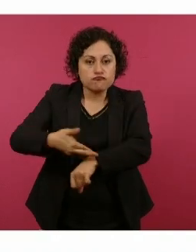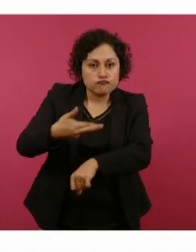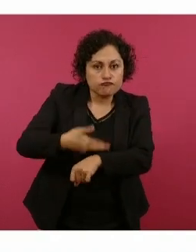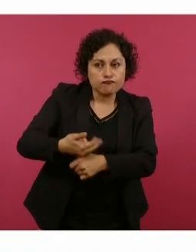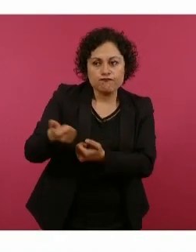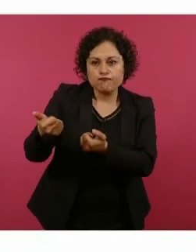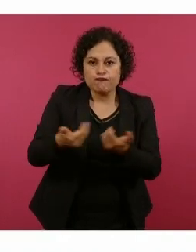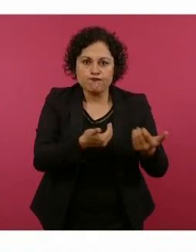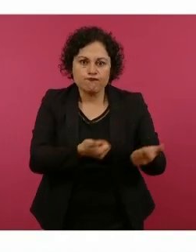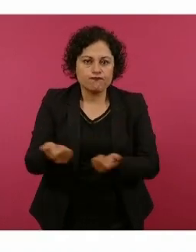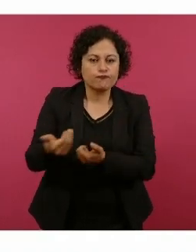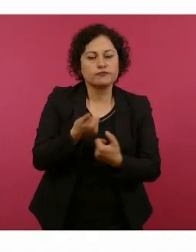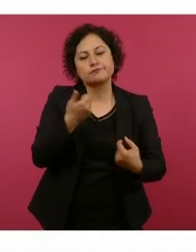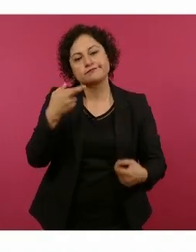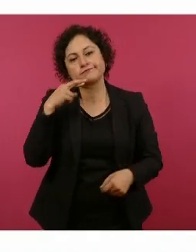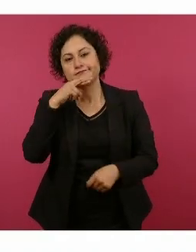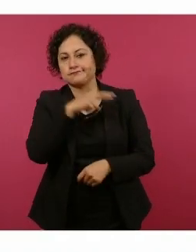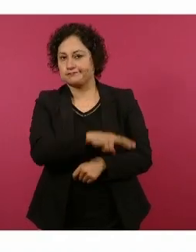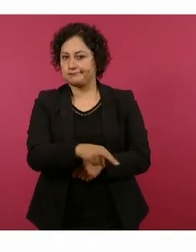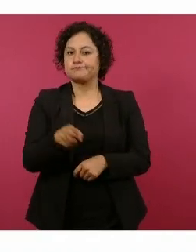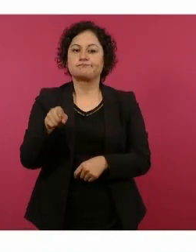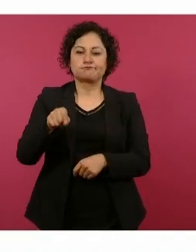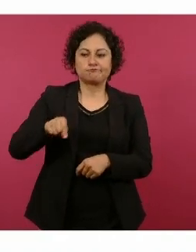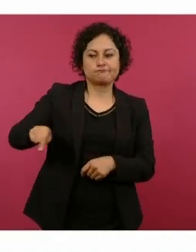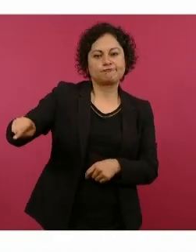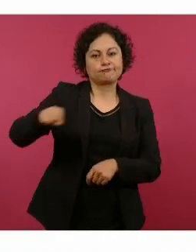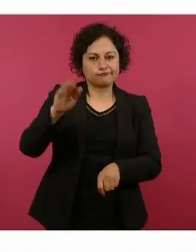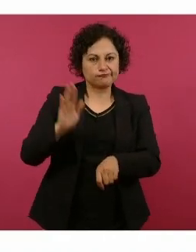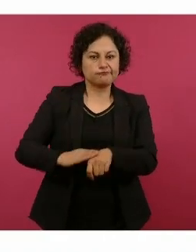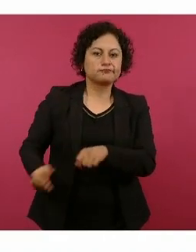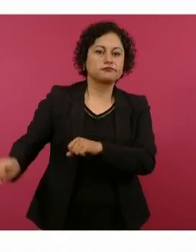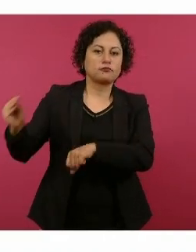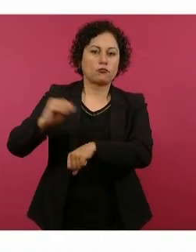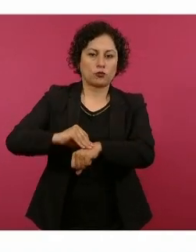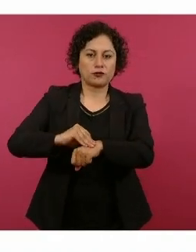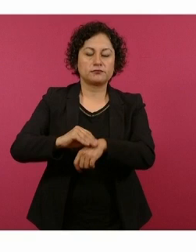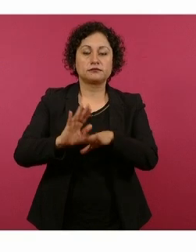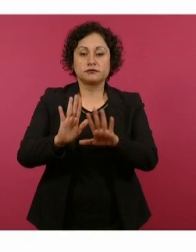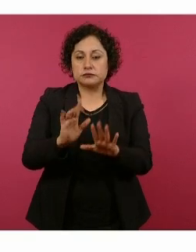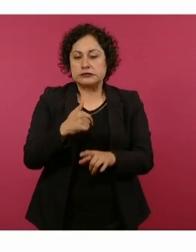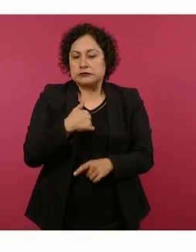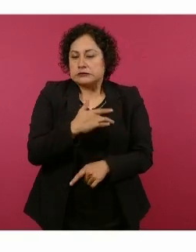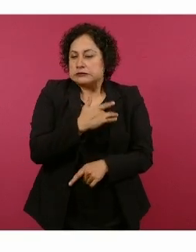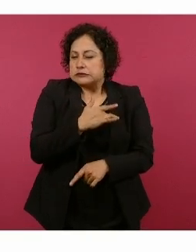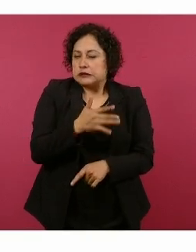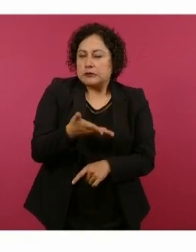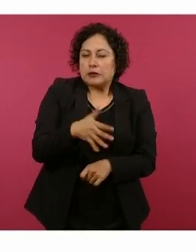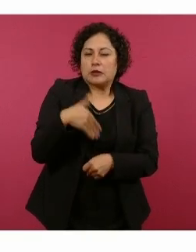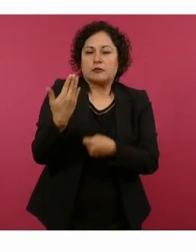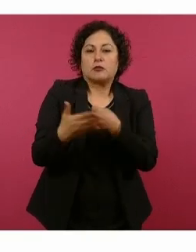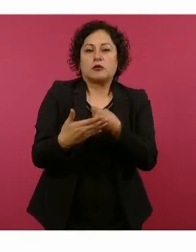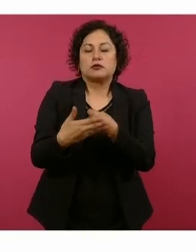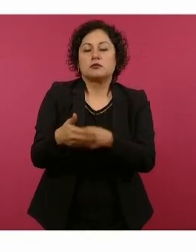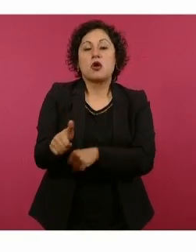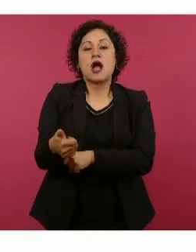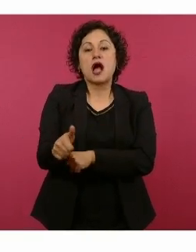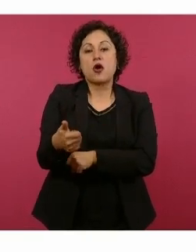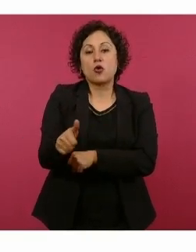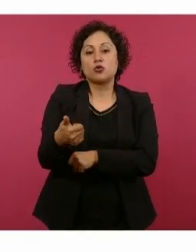Y yo espero que en agosto inauguremos ya el tren,